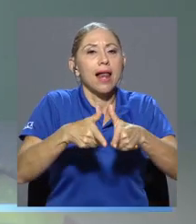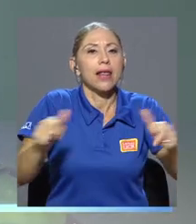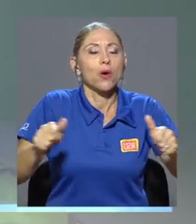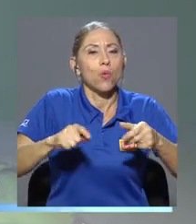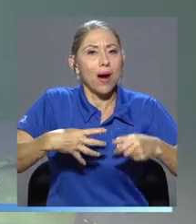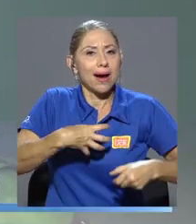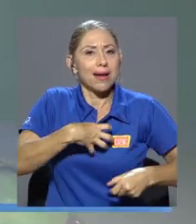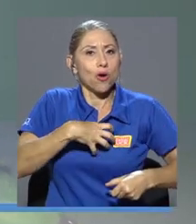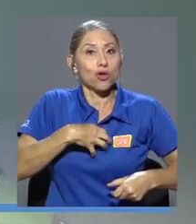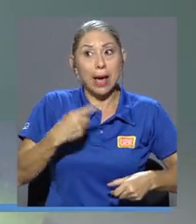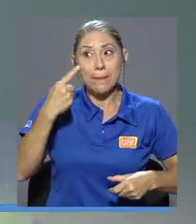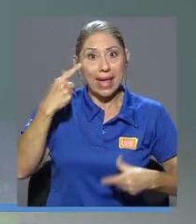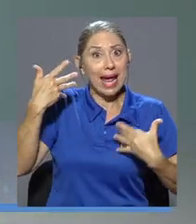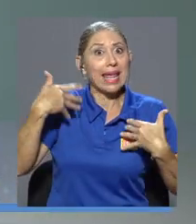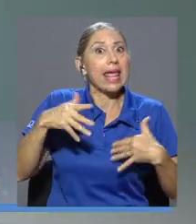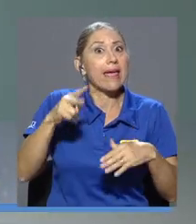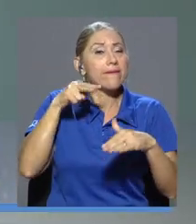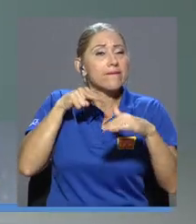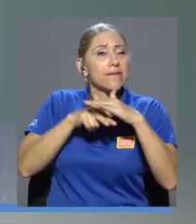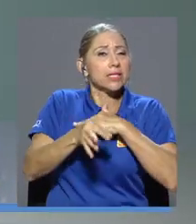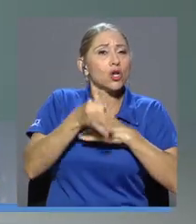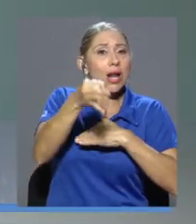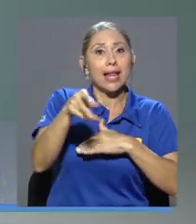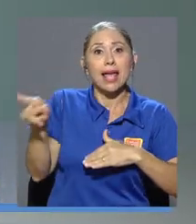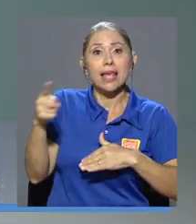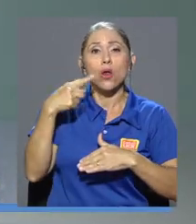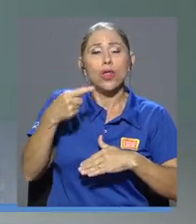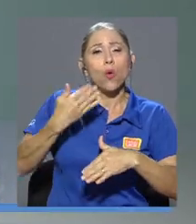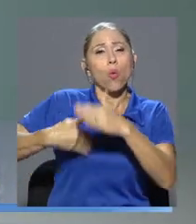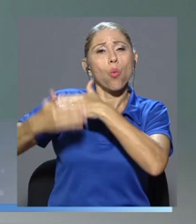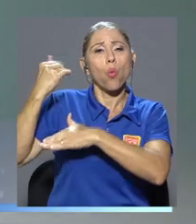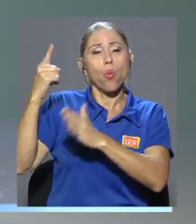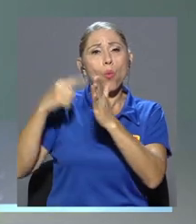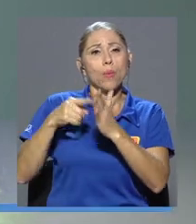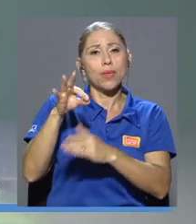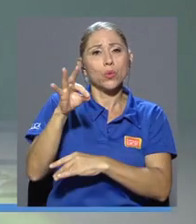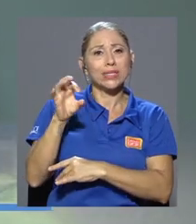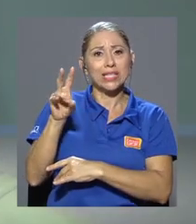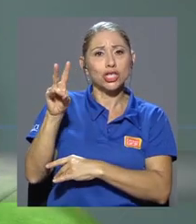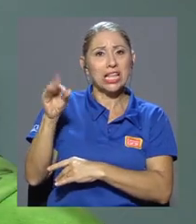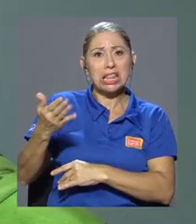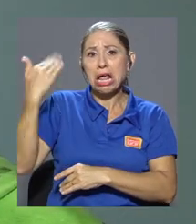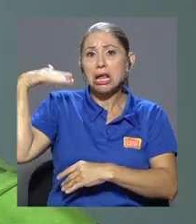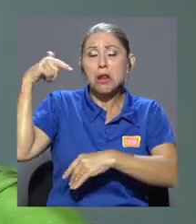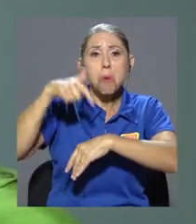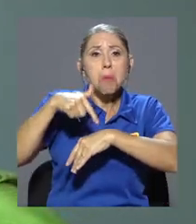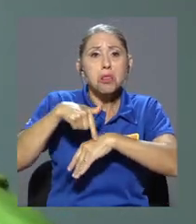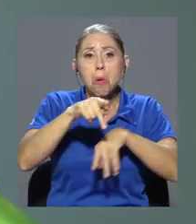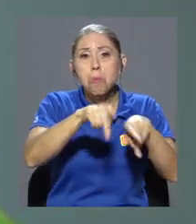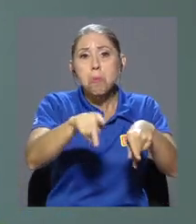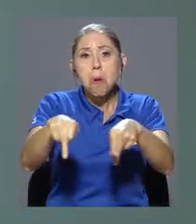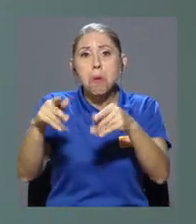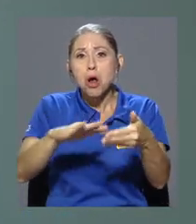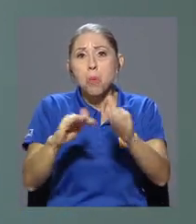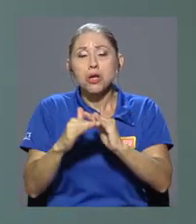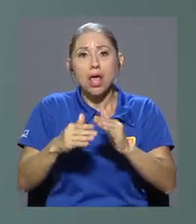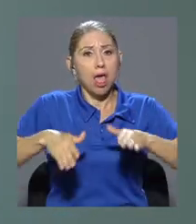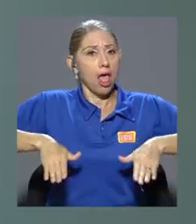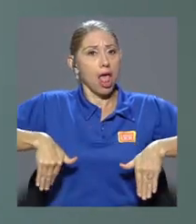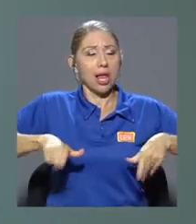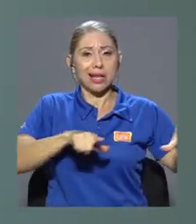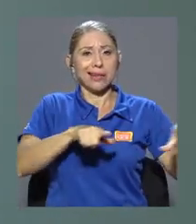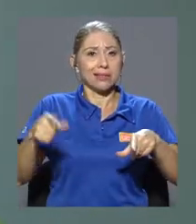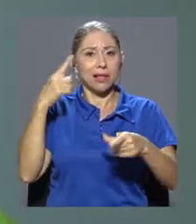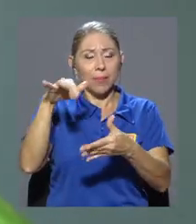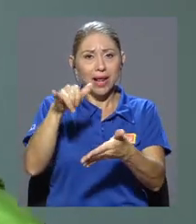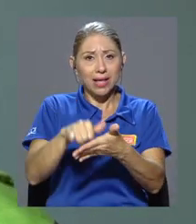visionaria? Ella lo dijo en la década de los 70, donde había una comunidad que todavía no estaba lista para